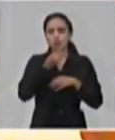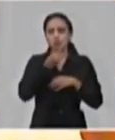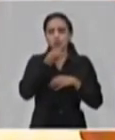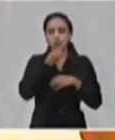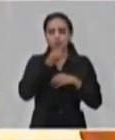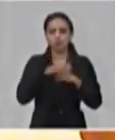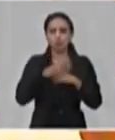gracias.